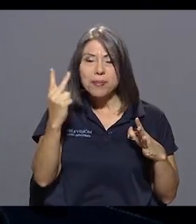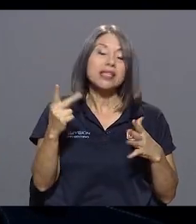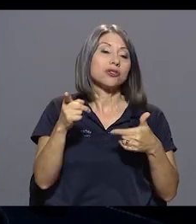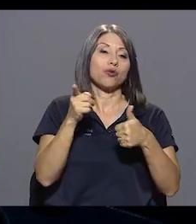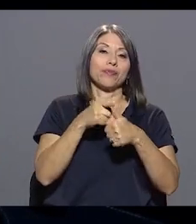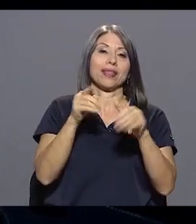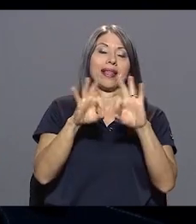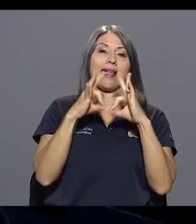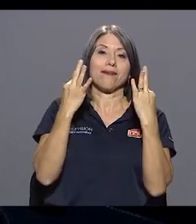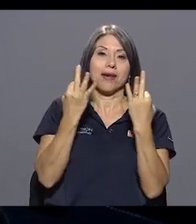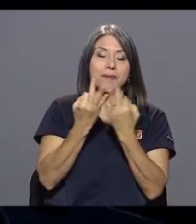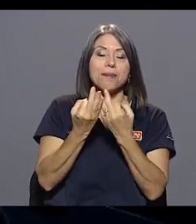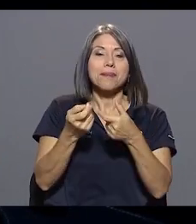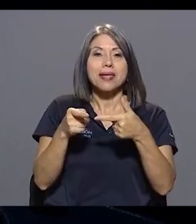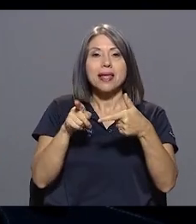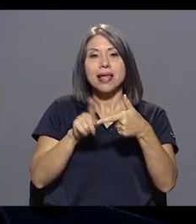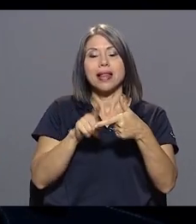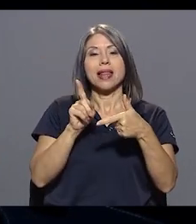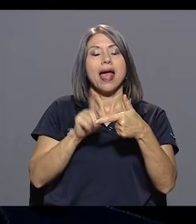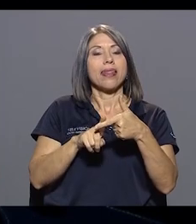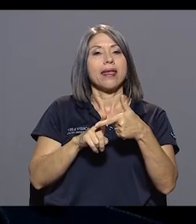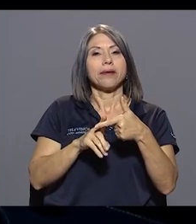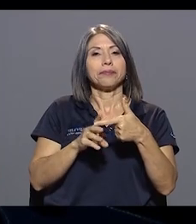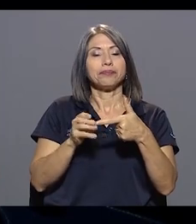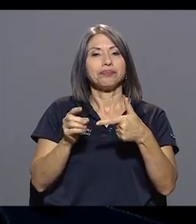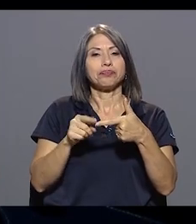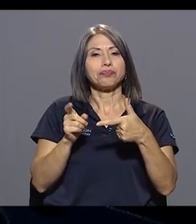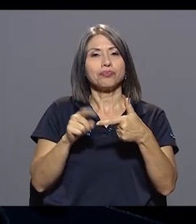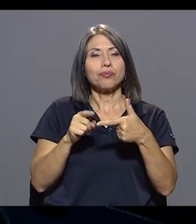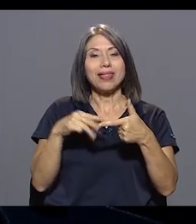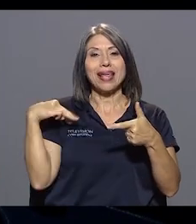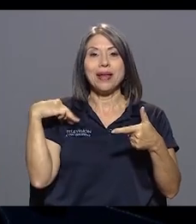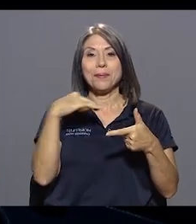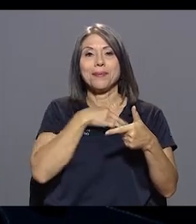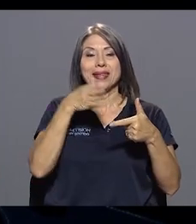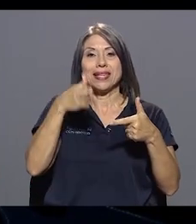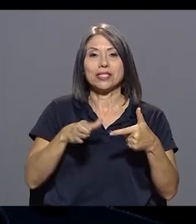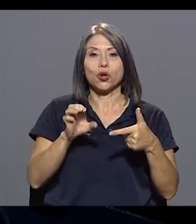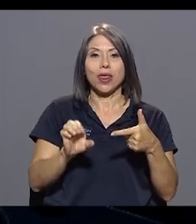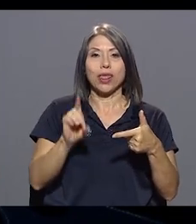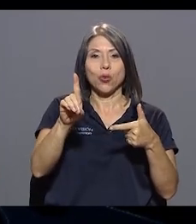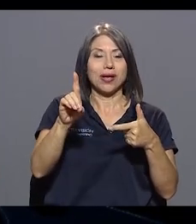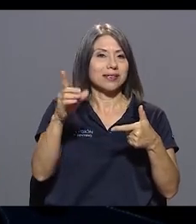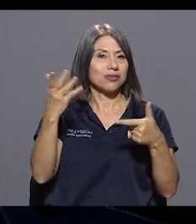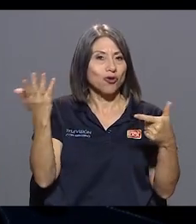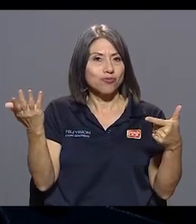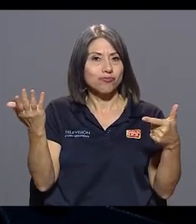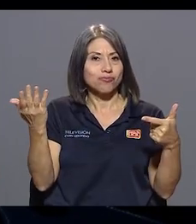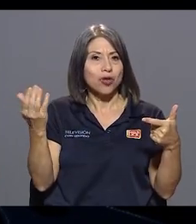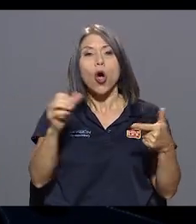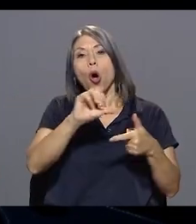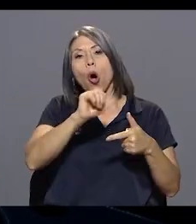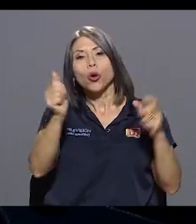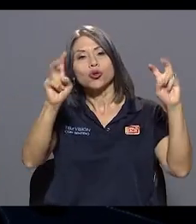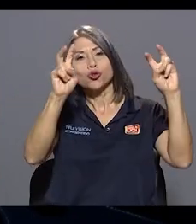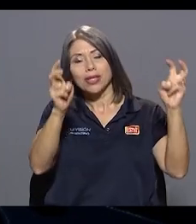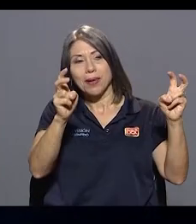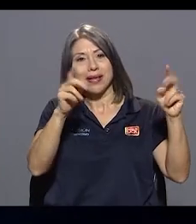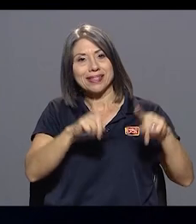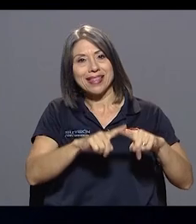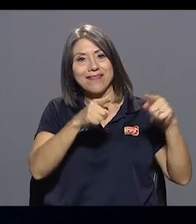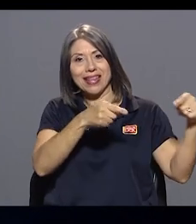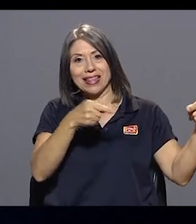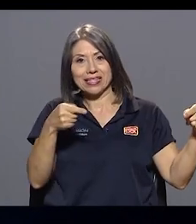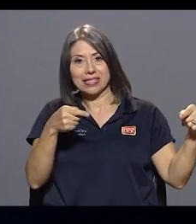familia, está el tema del ministro de Educación, es decir, son otros temas que nosotros